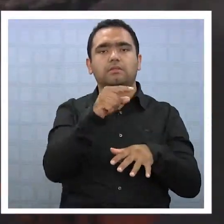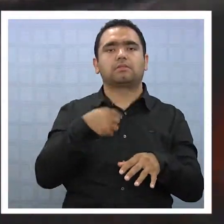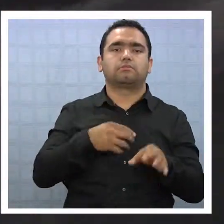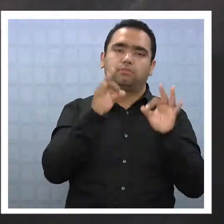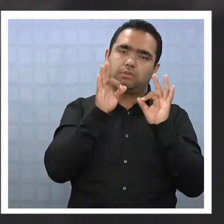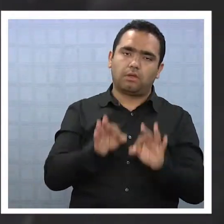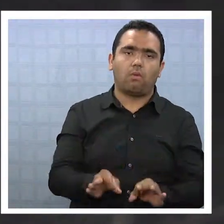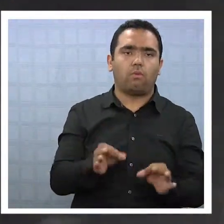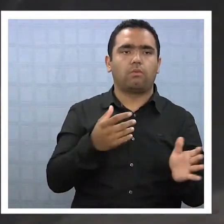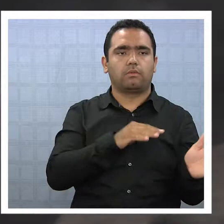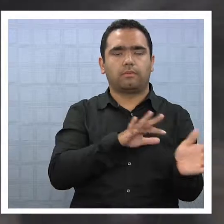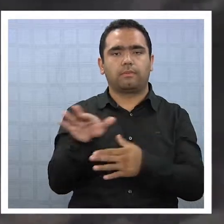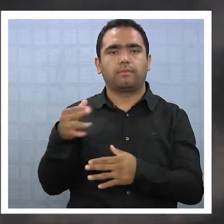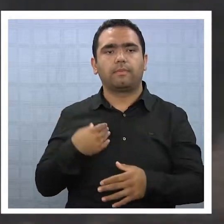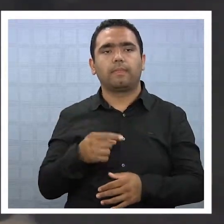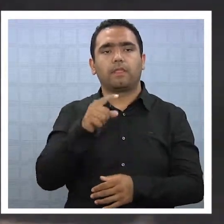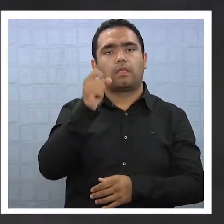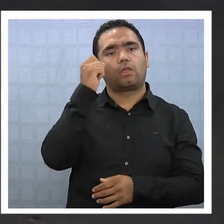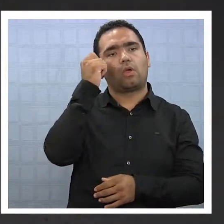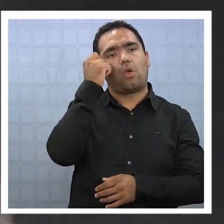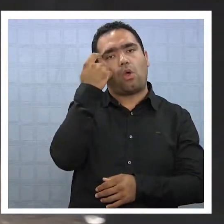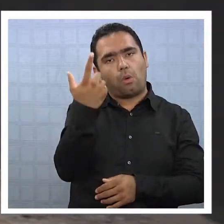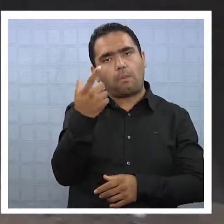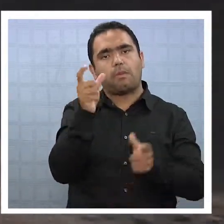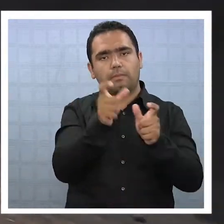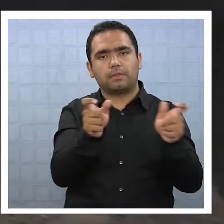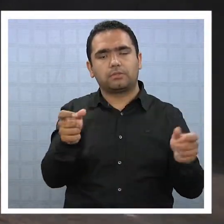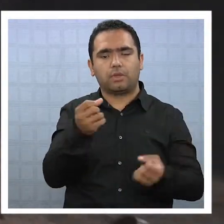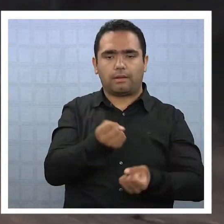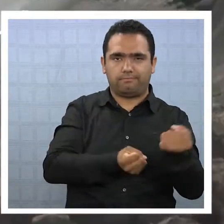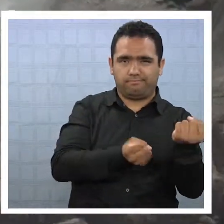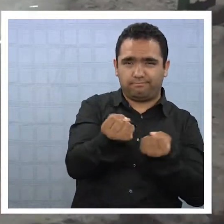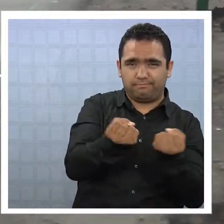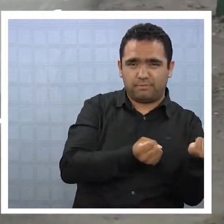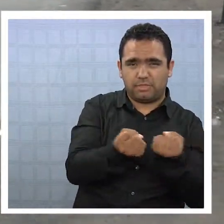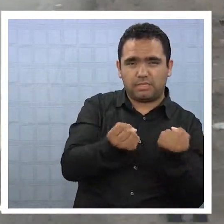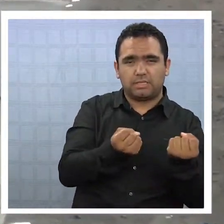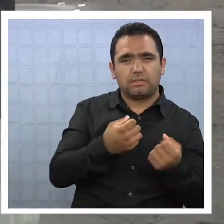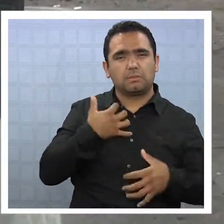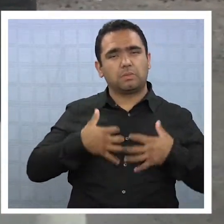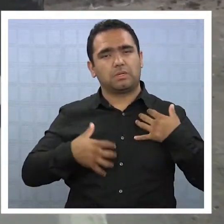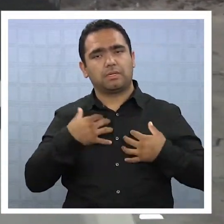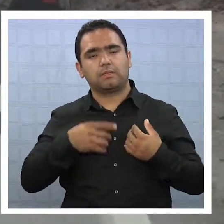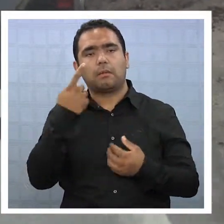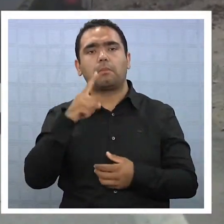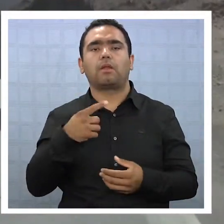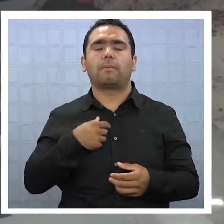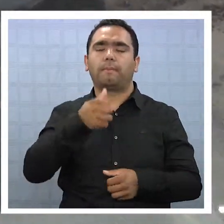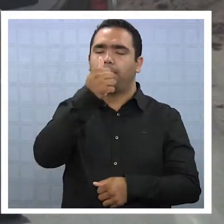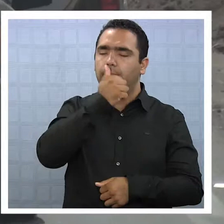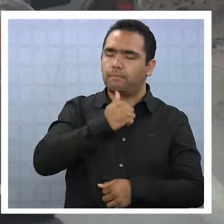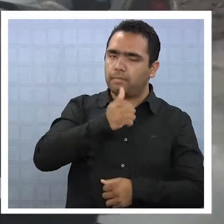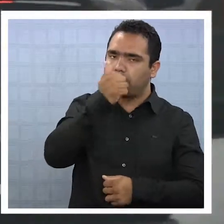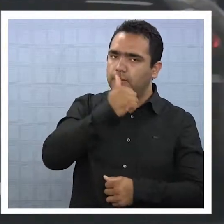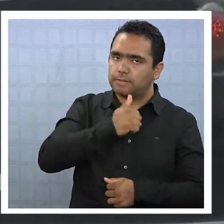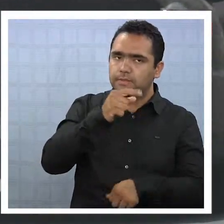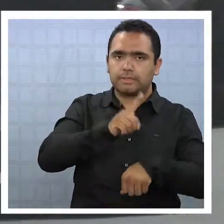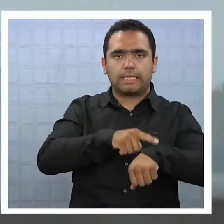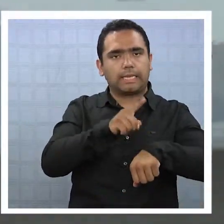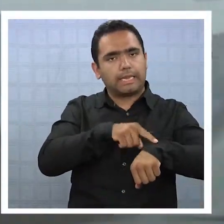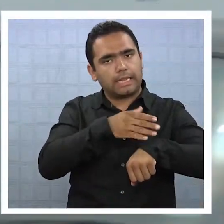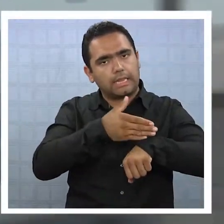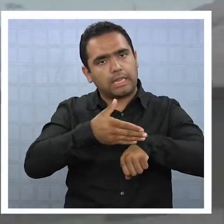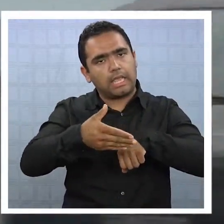corresponde. Comprensible es la molestia de los conductores, pero habrá que armarse de paciencia y coordinar los tiempos para un mejor desplazamiento